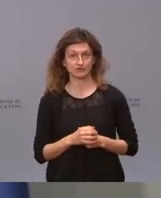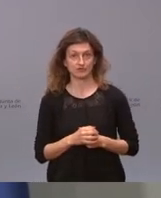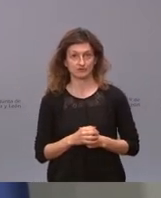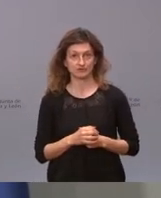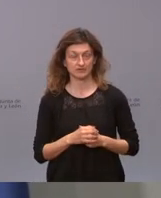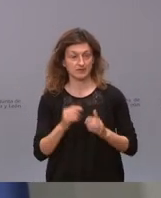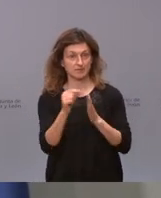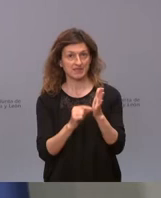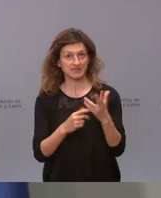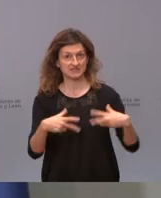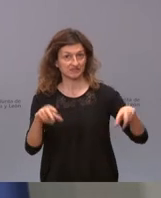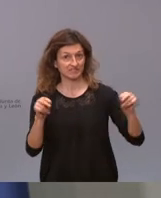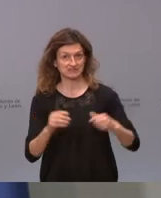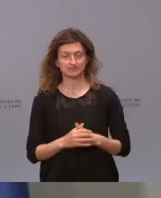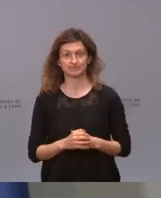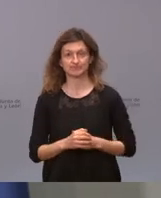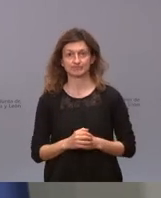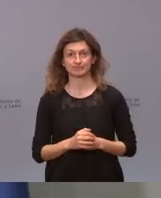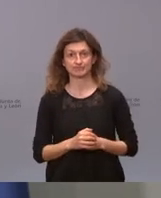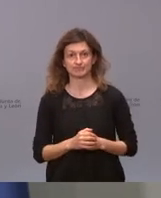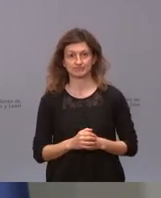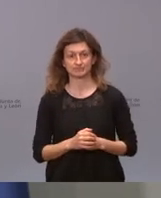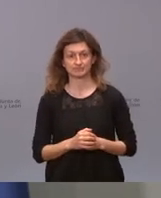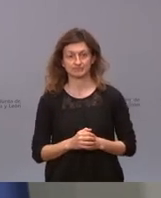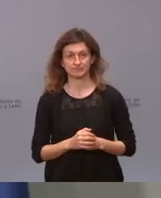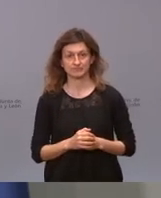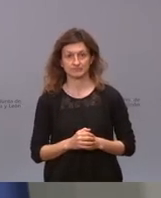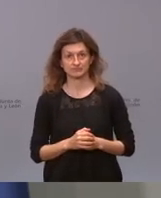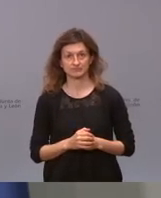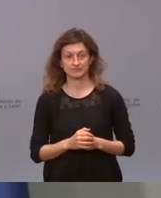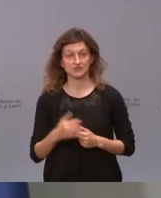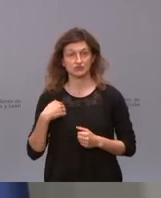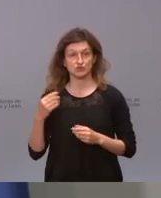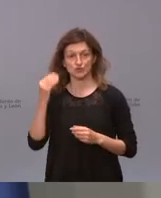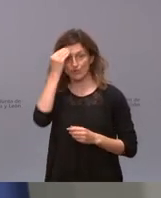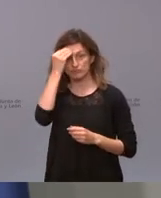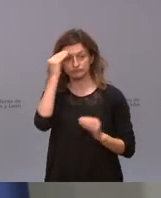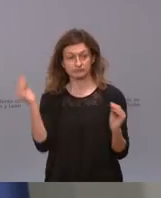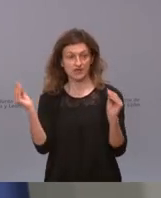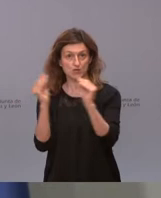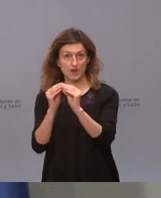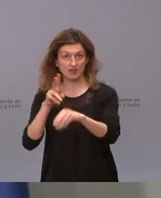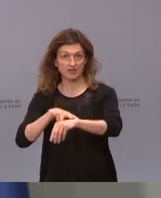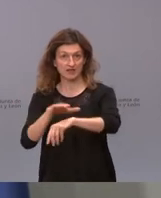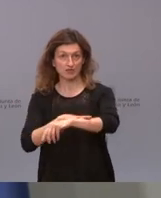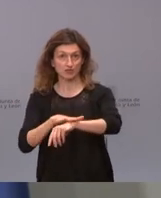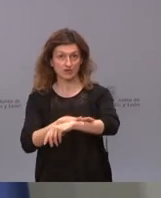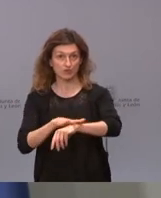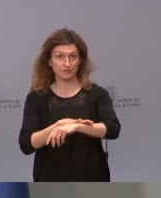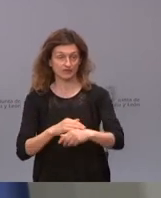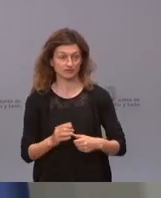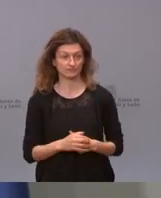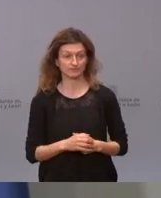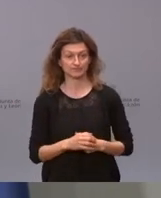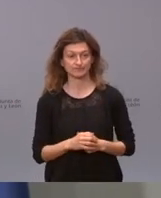estas medidas decaen. Por una vez, voy a estar de acuerdo con el delegado del Gobierno, como no puede ser de otra